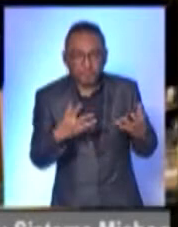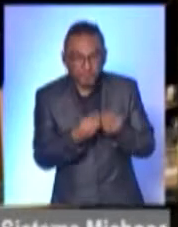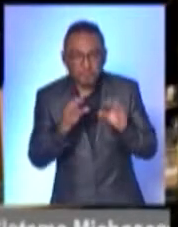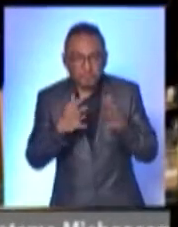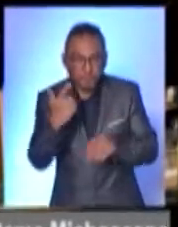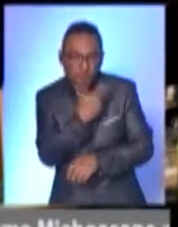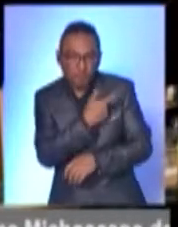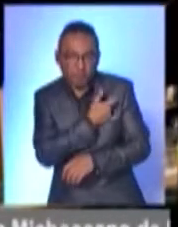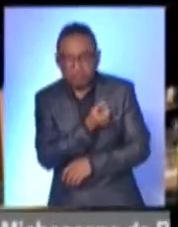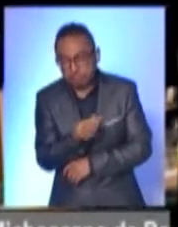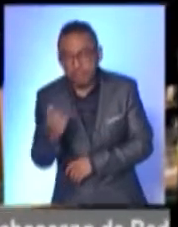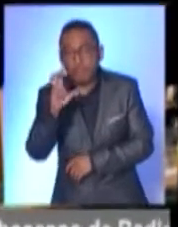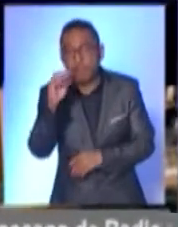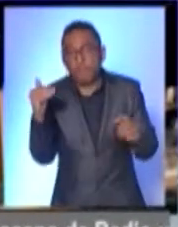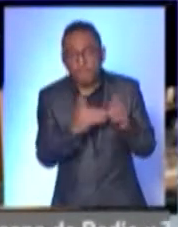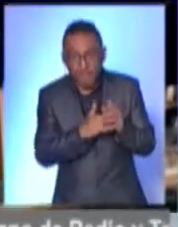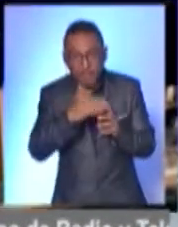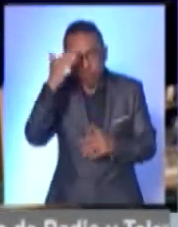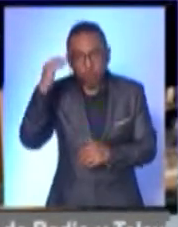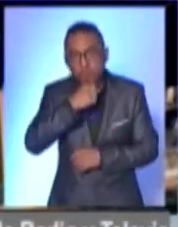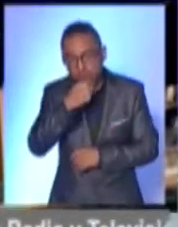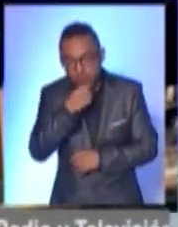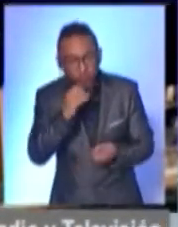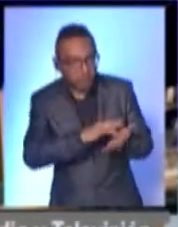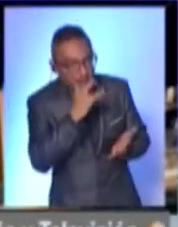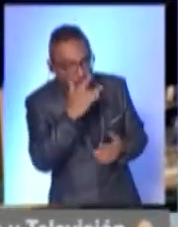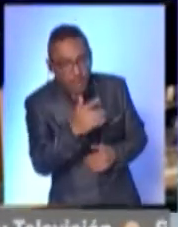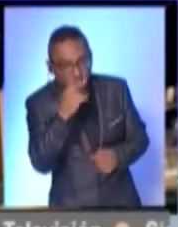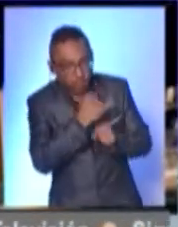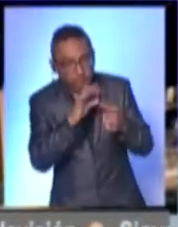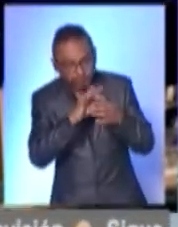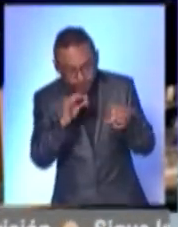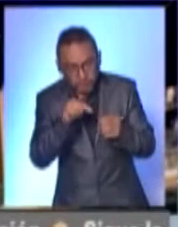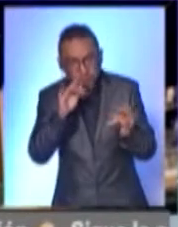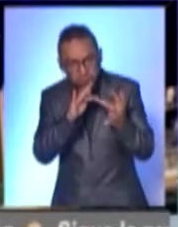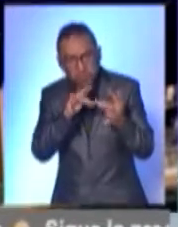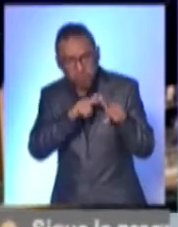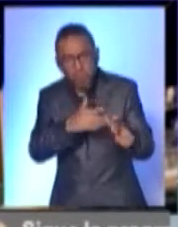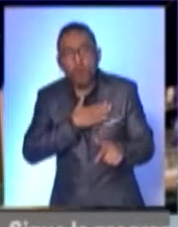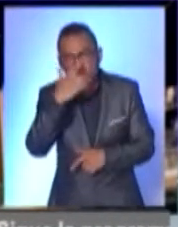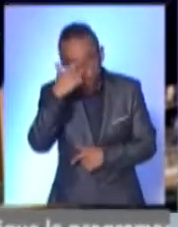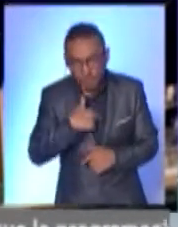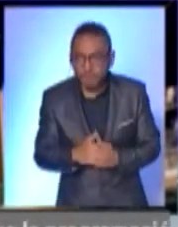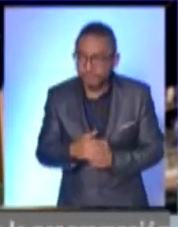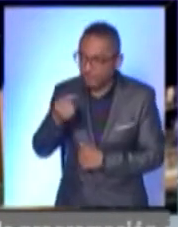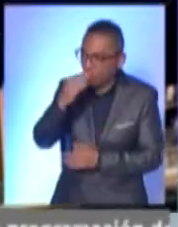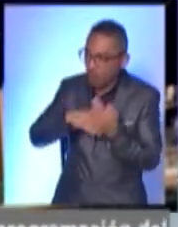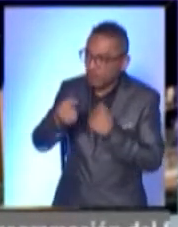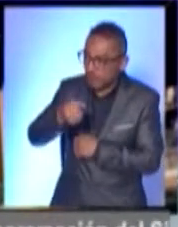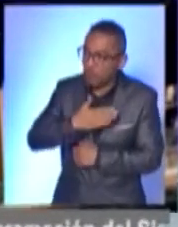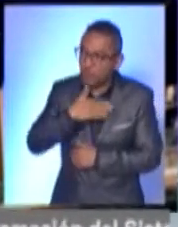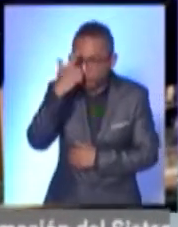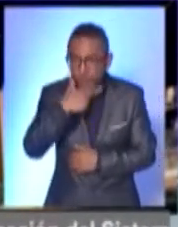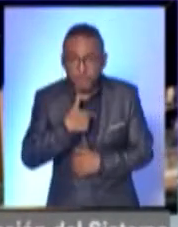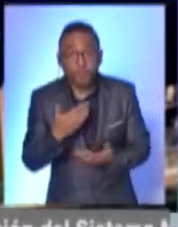30 mil vacunas para los adultos mayores de Michoacán. Manuel Morales, gracias como siempre por la información, nos mantenemos en contacto, muy buena noche. Salud para todos, muy buena noche.